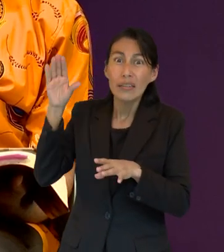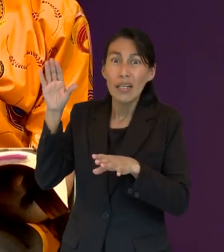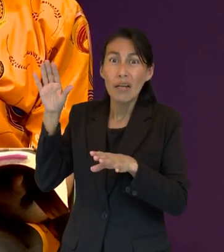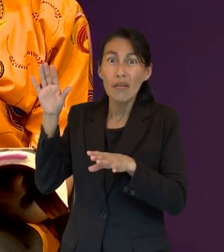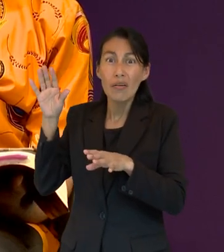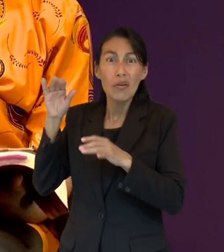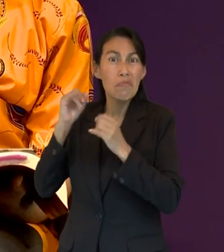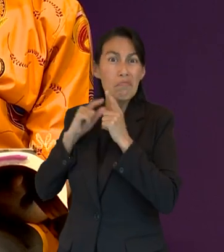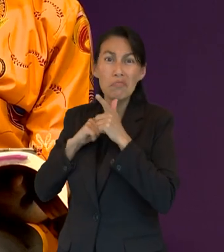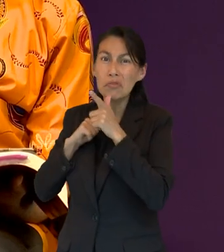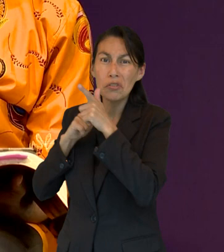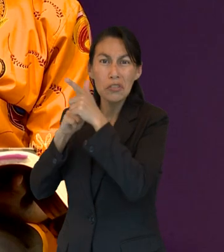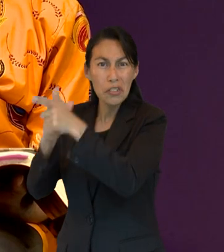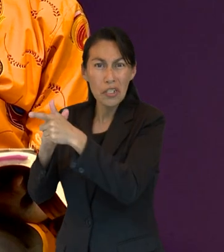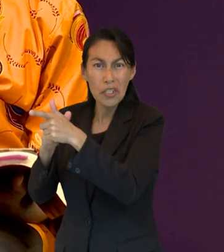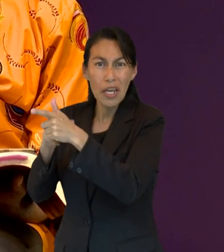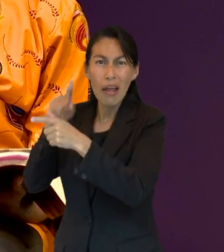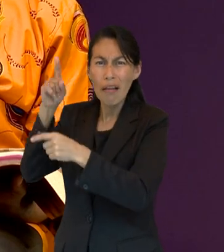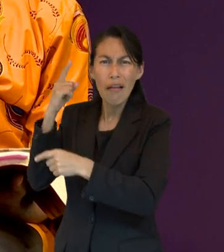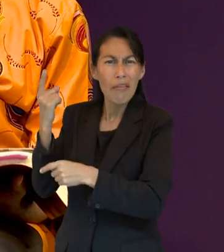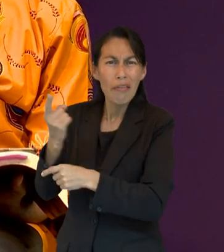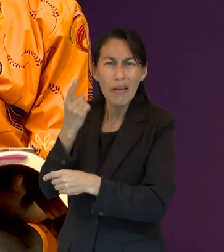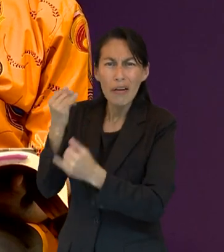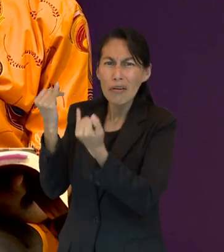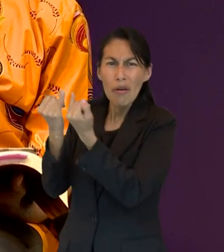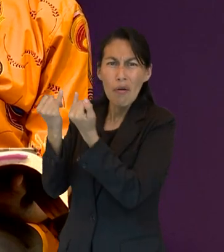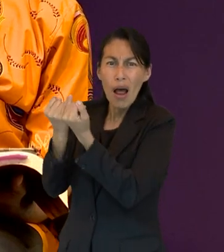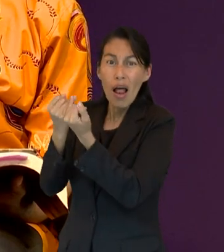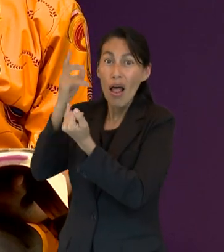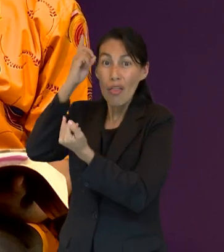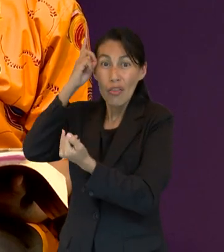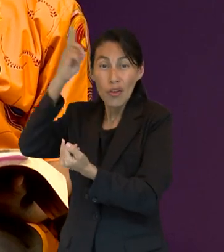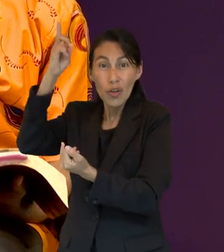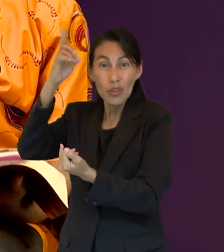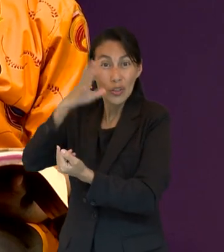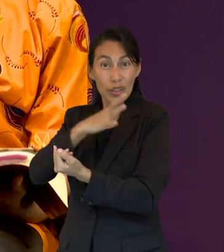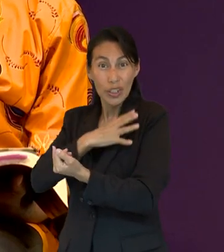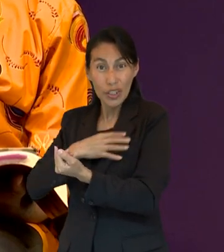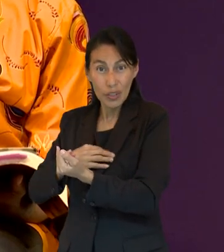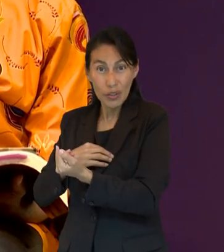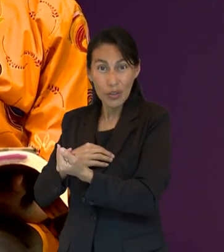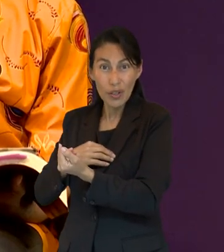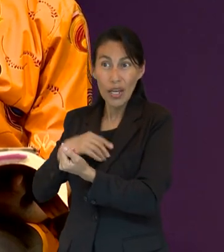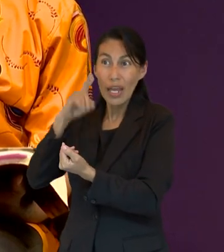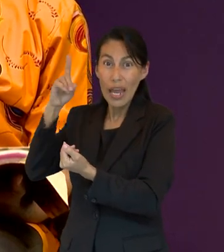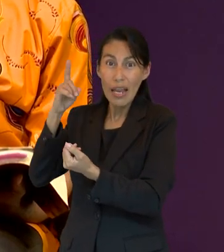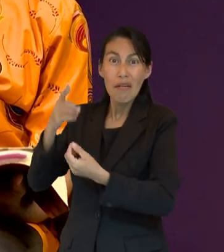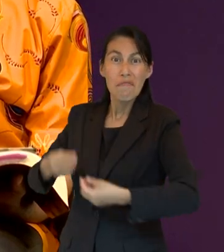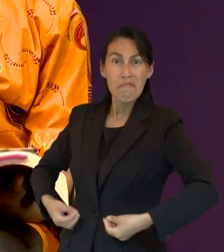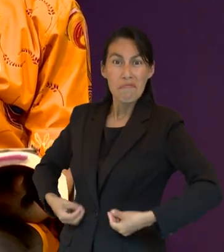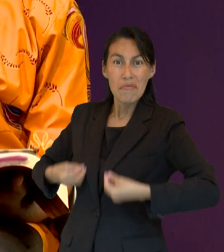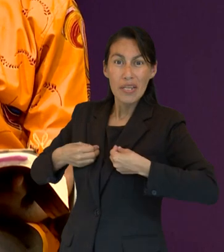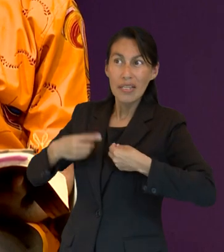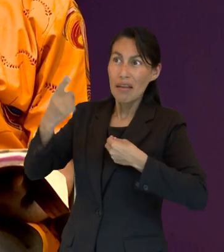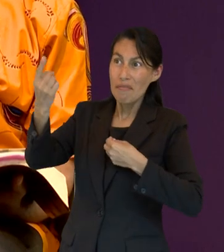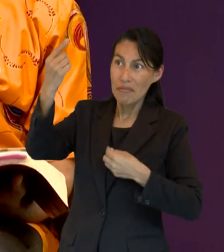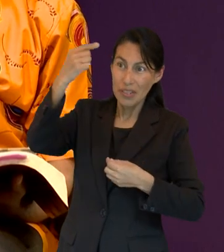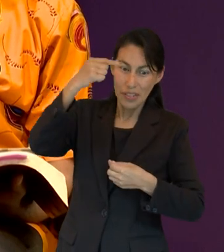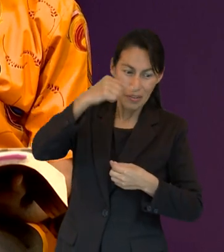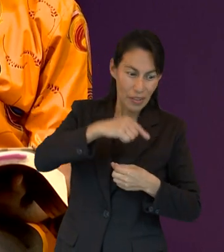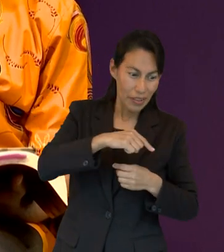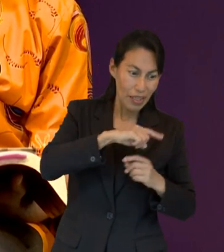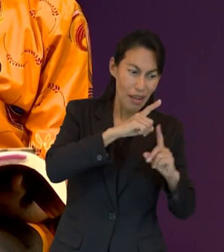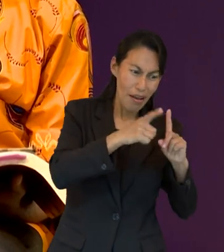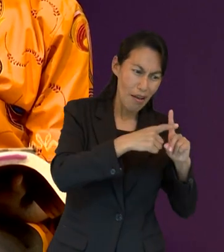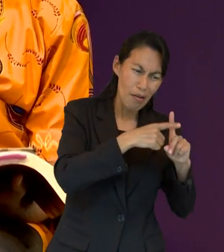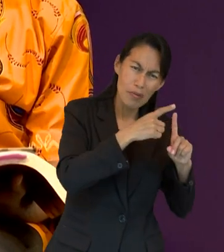inconmovible porque pertenece a Dios, porque pertenece al Hijo de Dios y Él mismo es quien dio su vida para